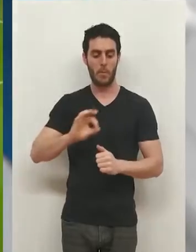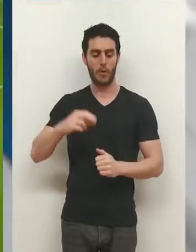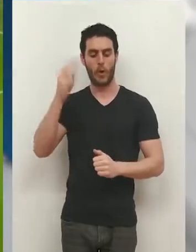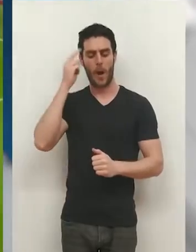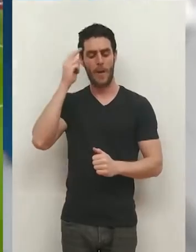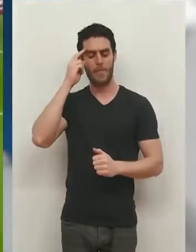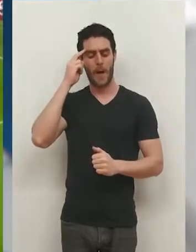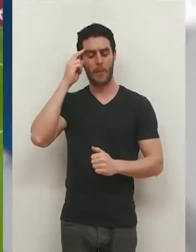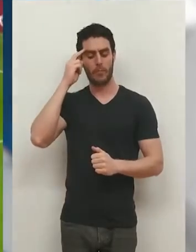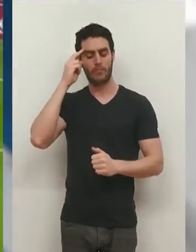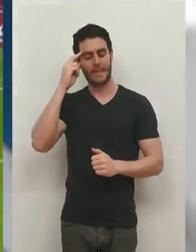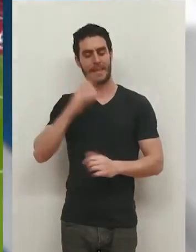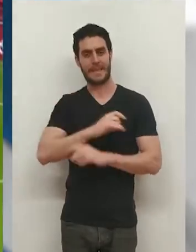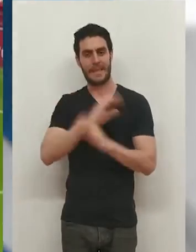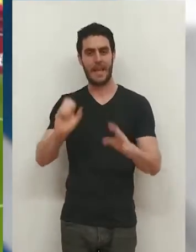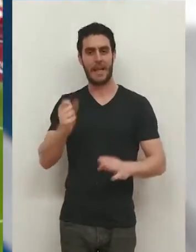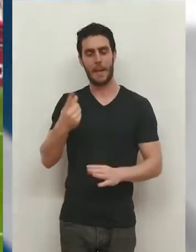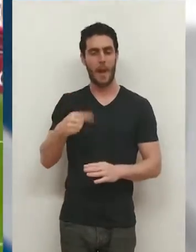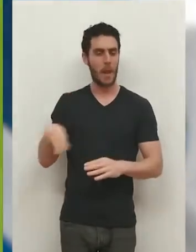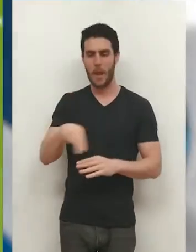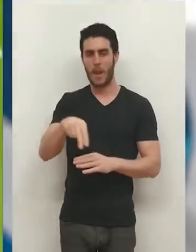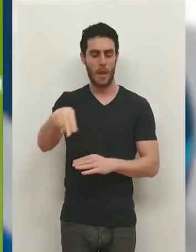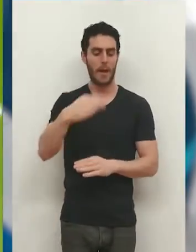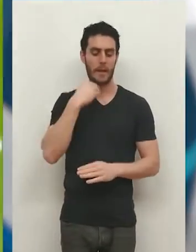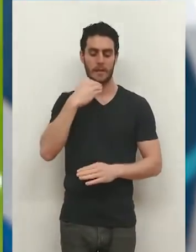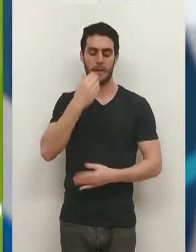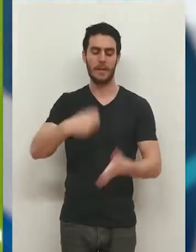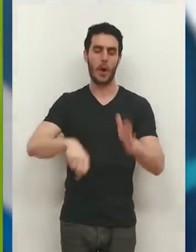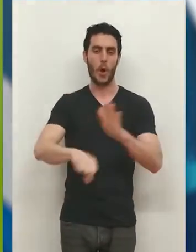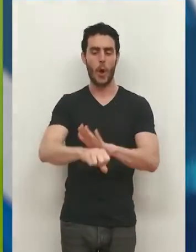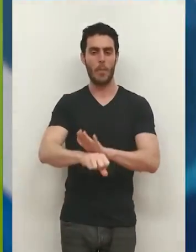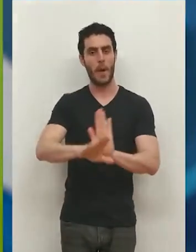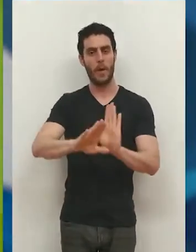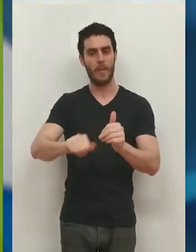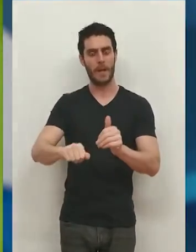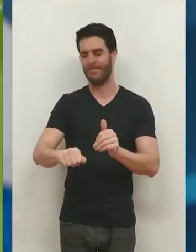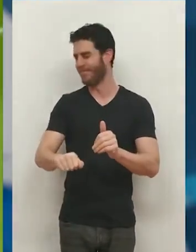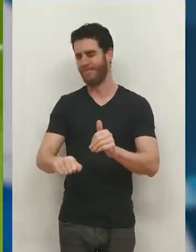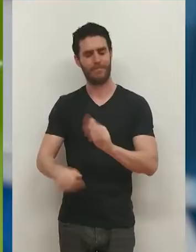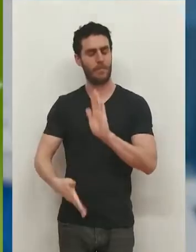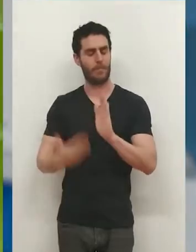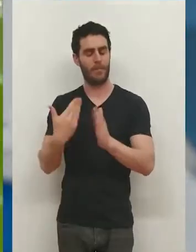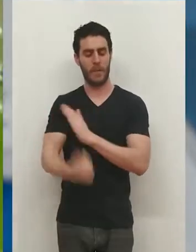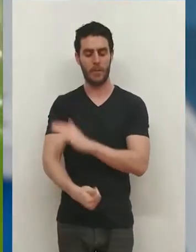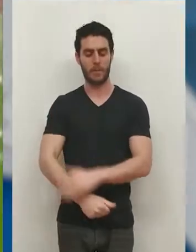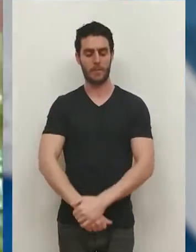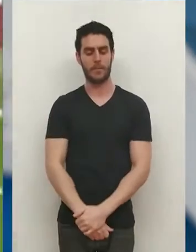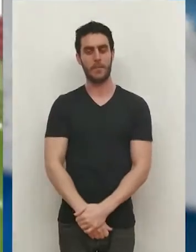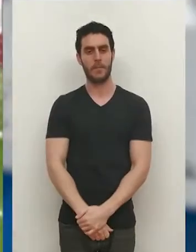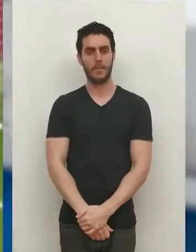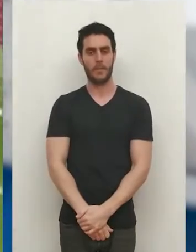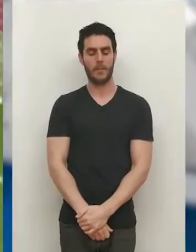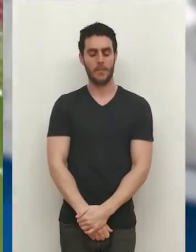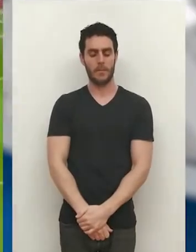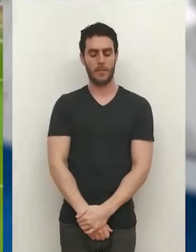Alfaro dispuso en sus botas de la más clara, se plantó en el área con Dubá y Fercanón, pero terminó en la jugada y su disparo salió demasiado